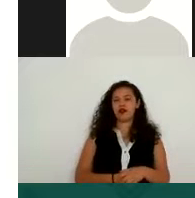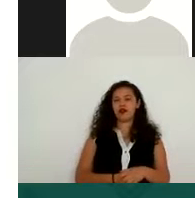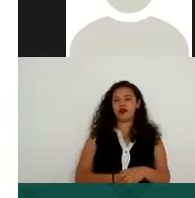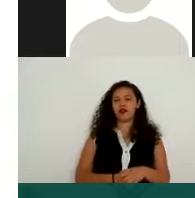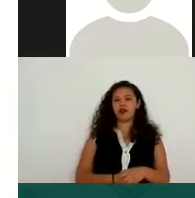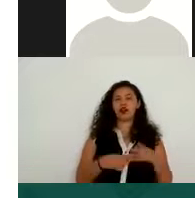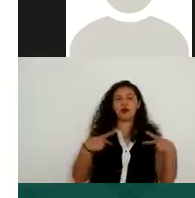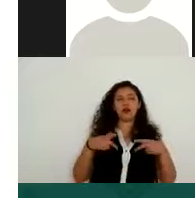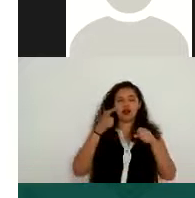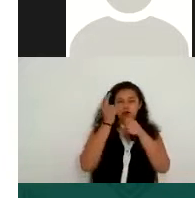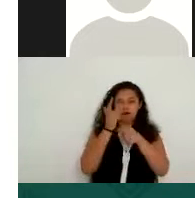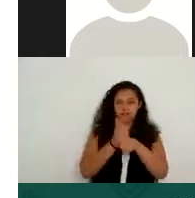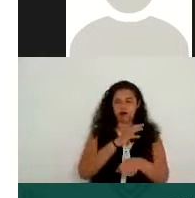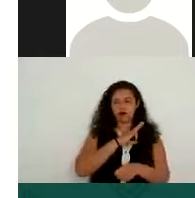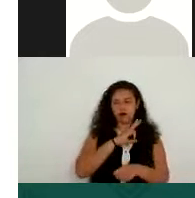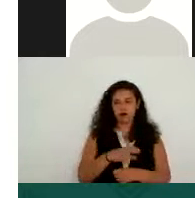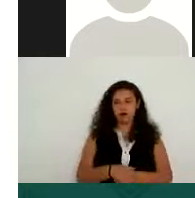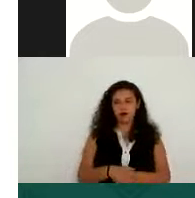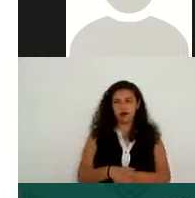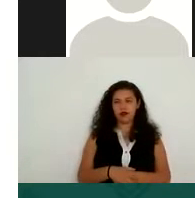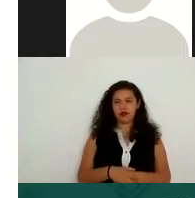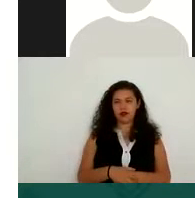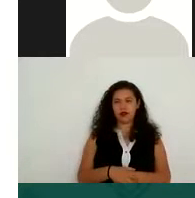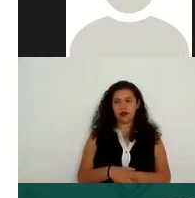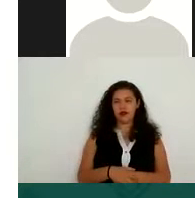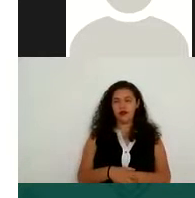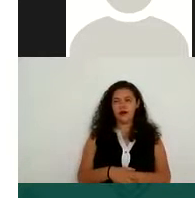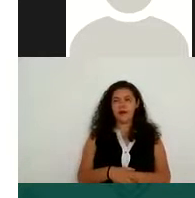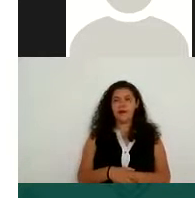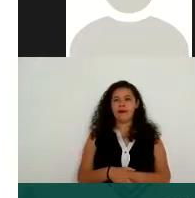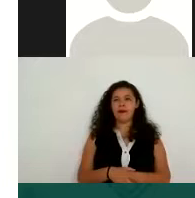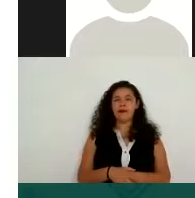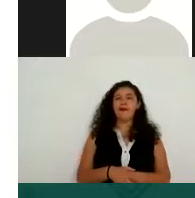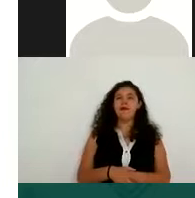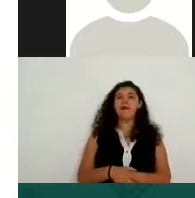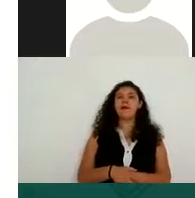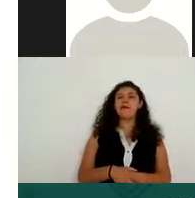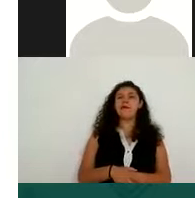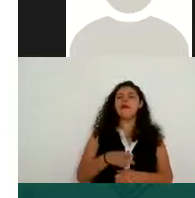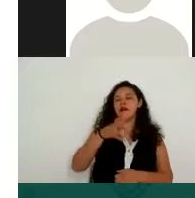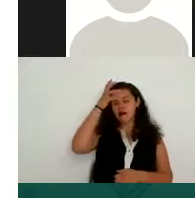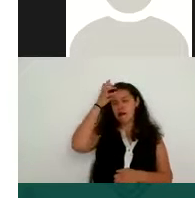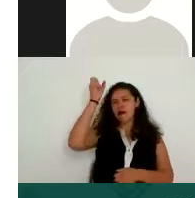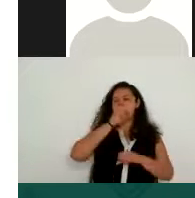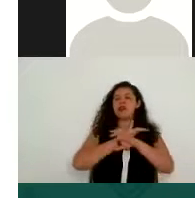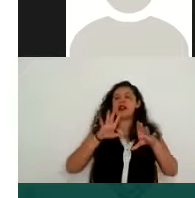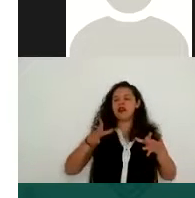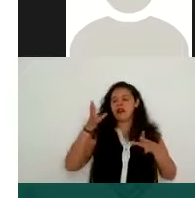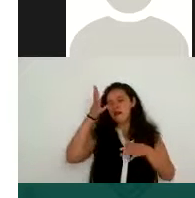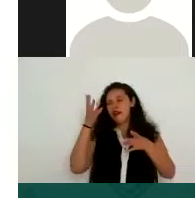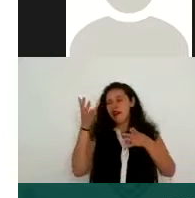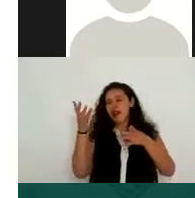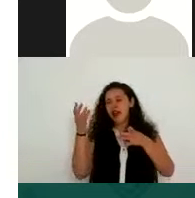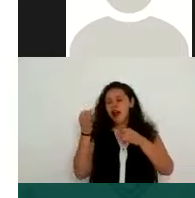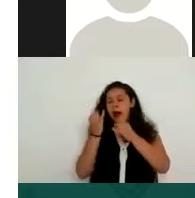Y eso es precisamente lo que pretendemos explicarles con el concepto de datos personales. No sé si hasta aquí se comprende.